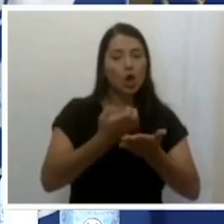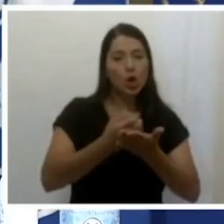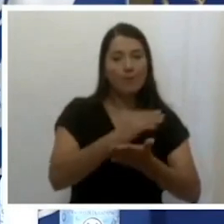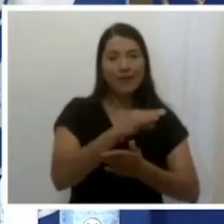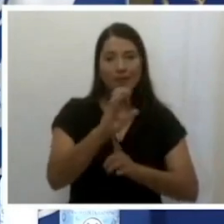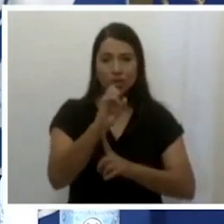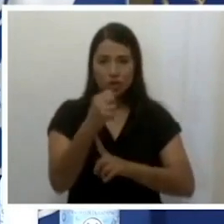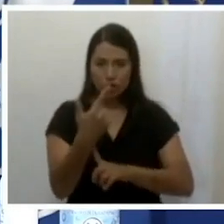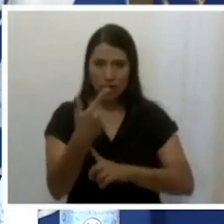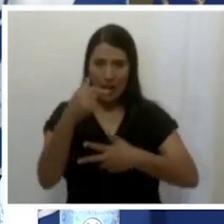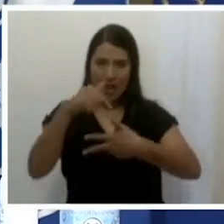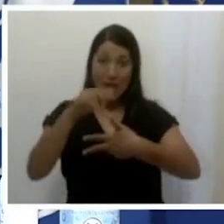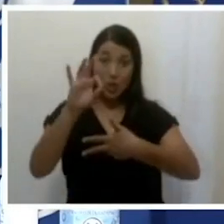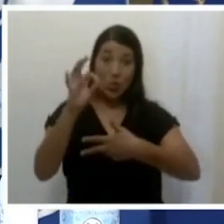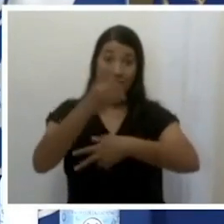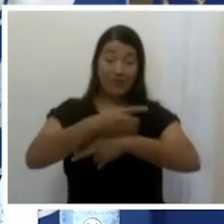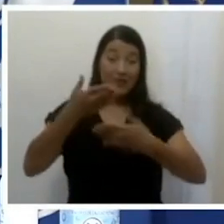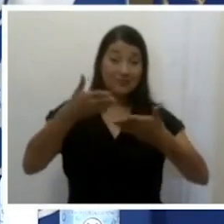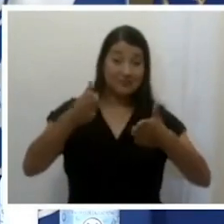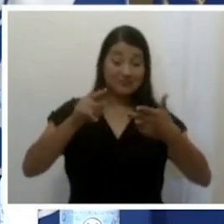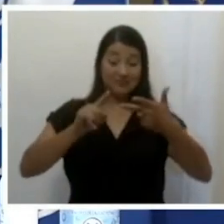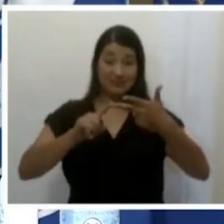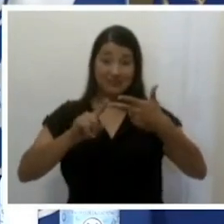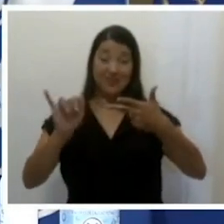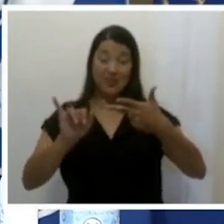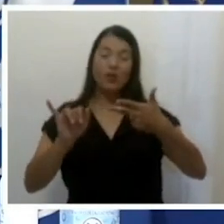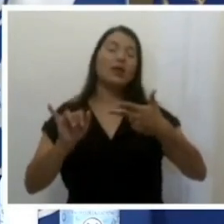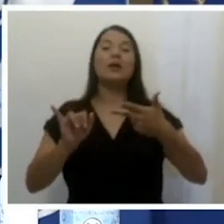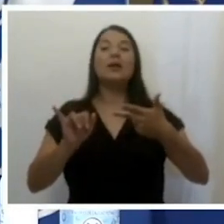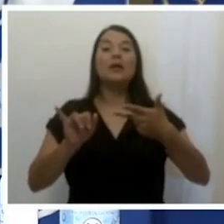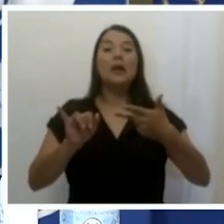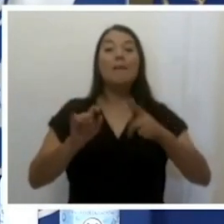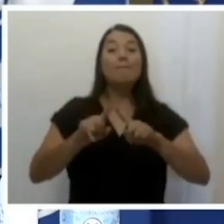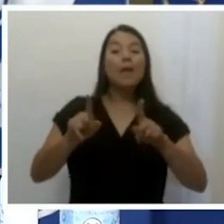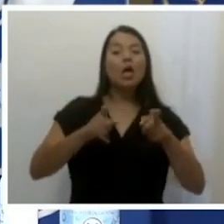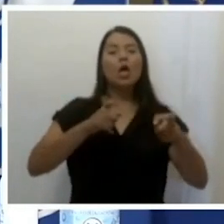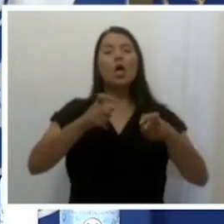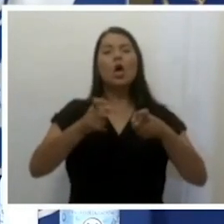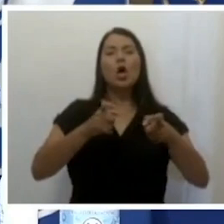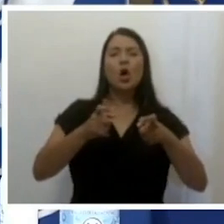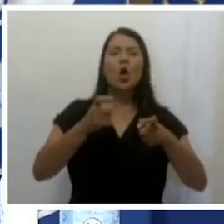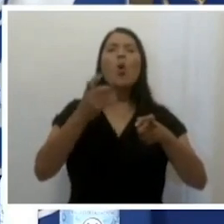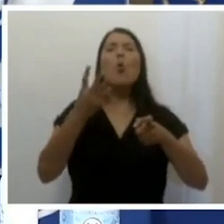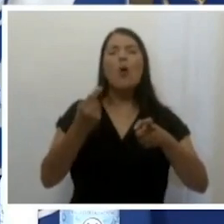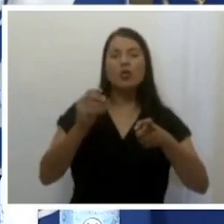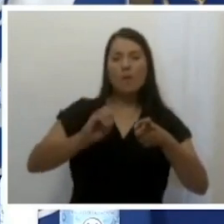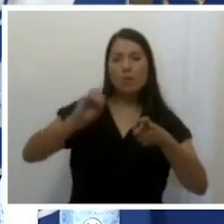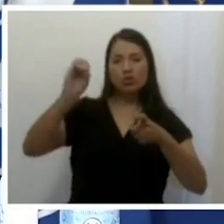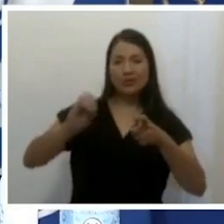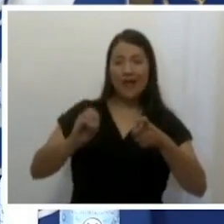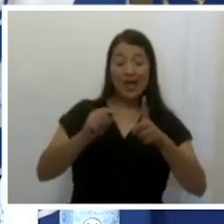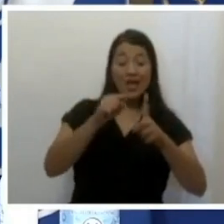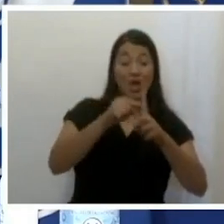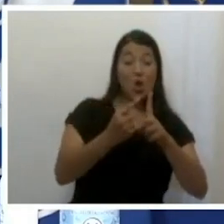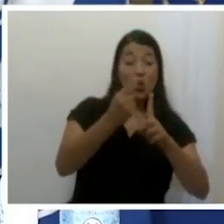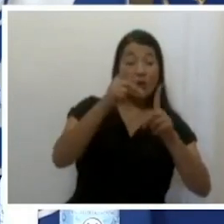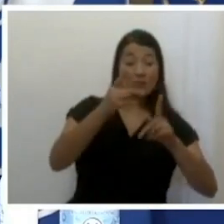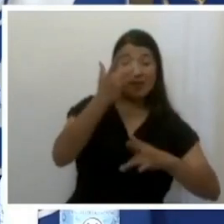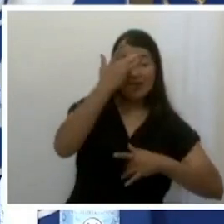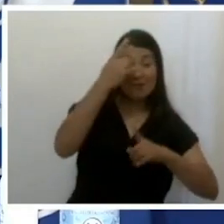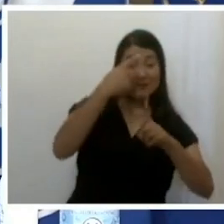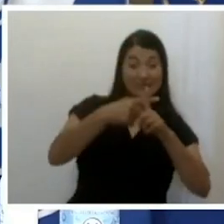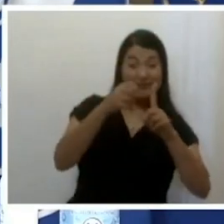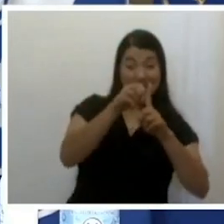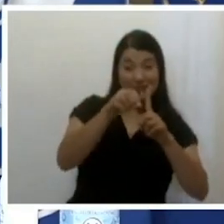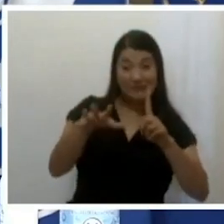también siempre midiendo la tasa de contagio que incluye lugares como desamparados para mantener